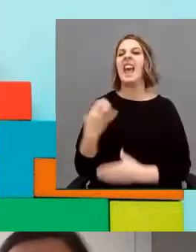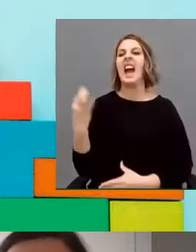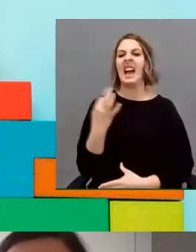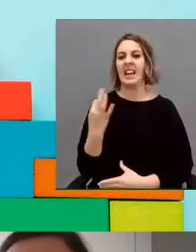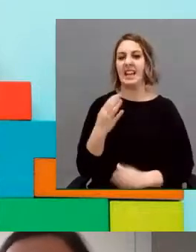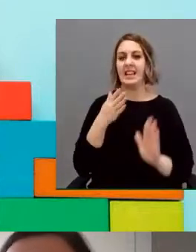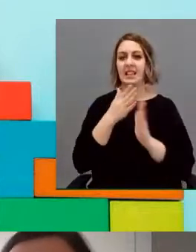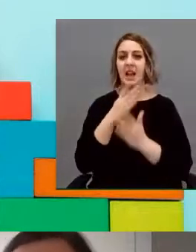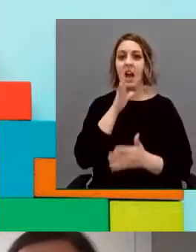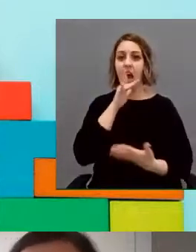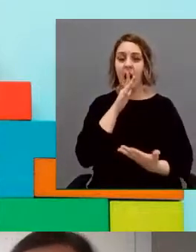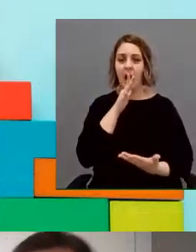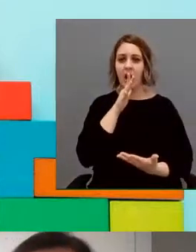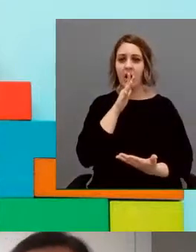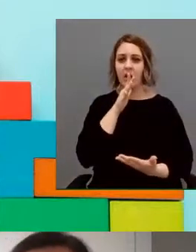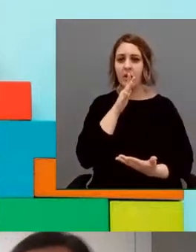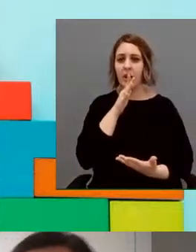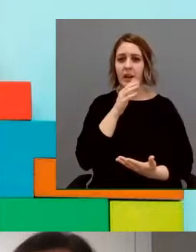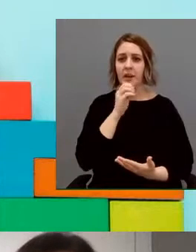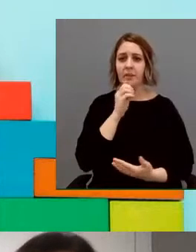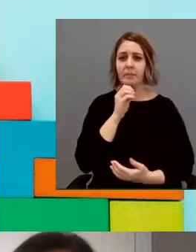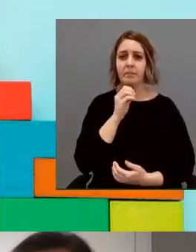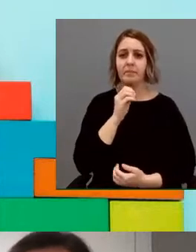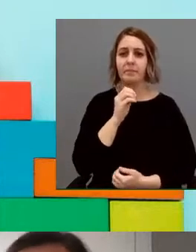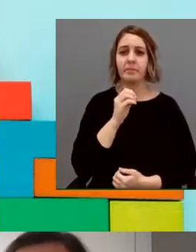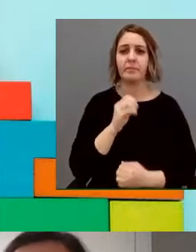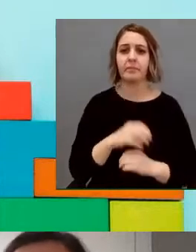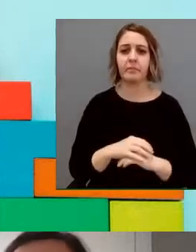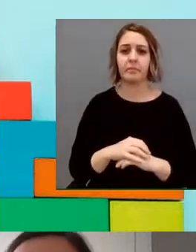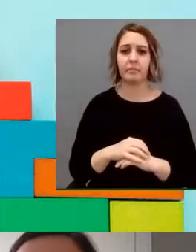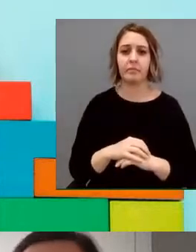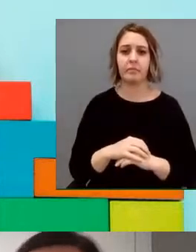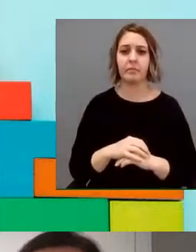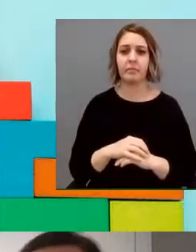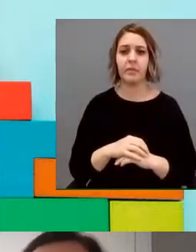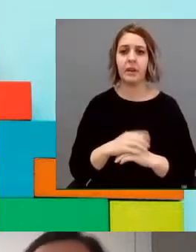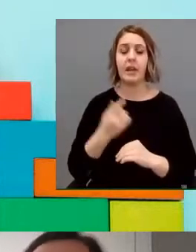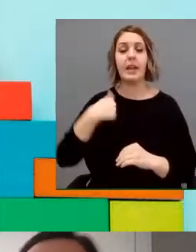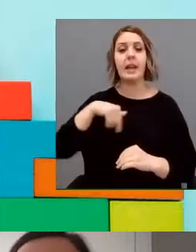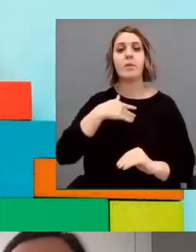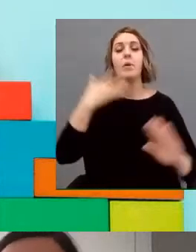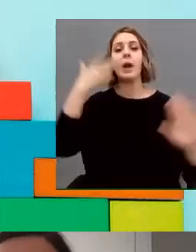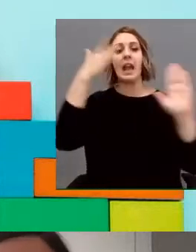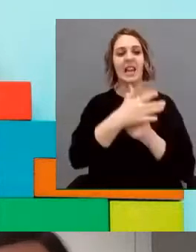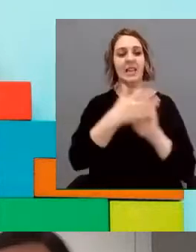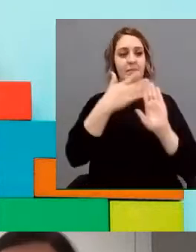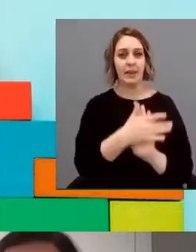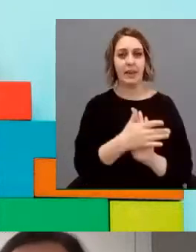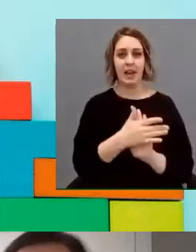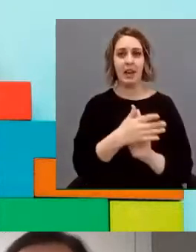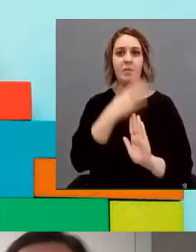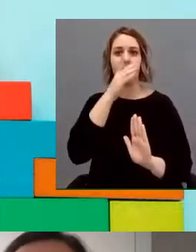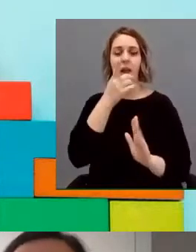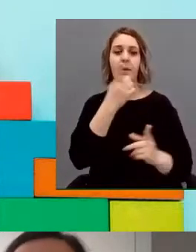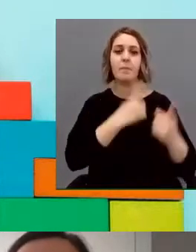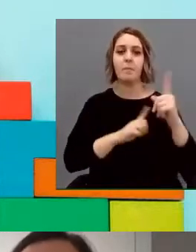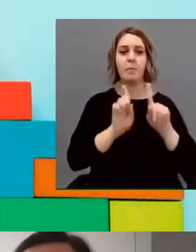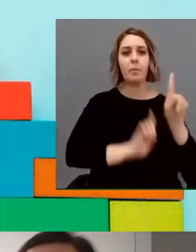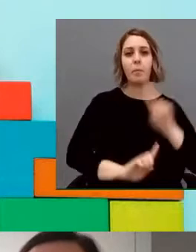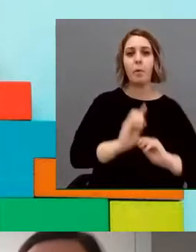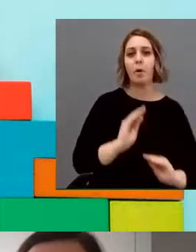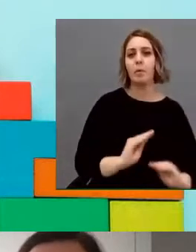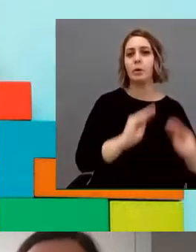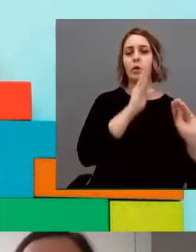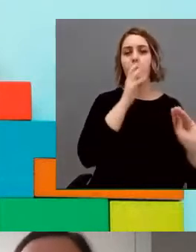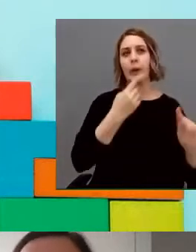edades. Y lo que me decían es que nadie se había parado a explicarles el porqué de sus dificultades, el porqué se sentían